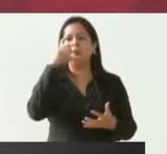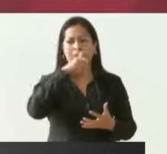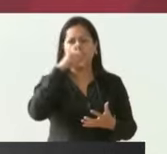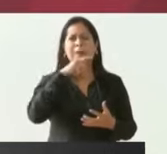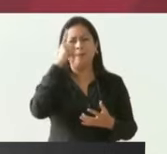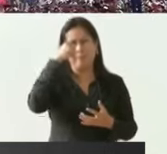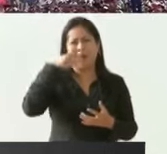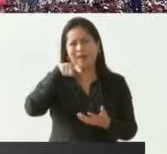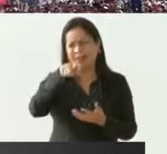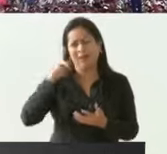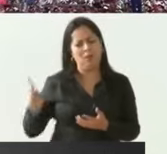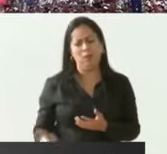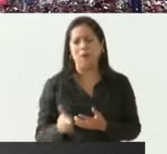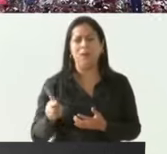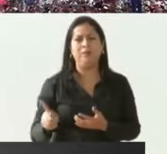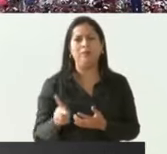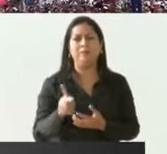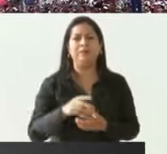escuela